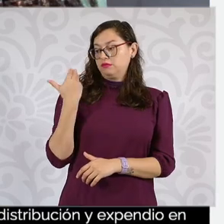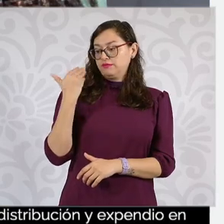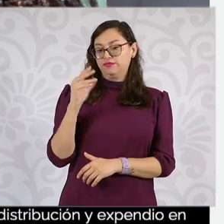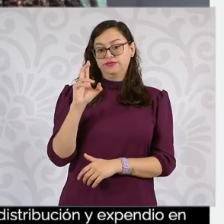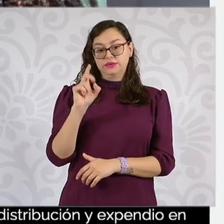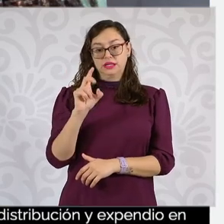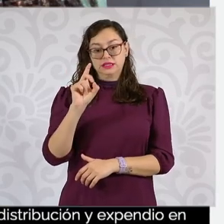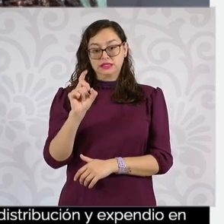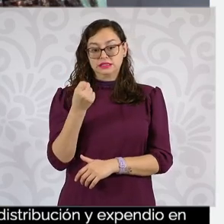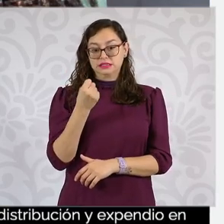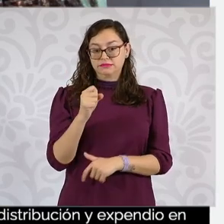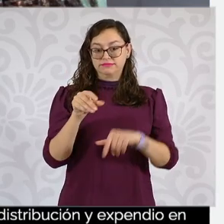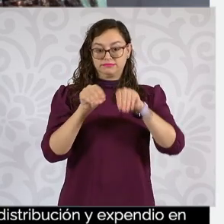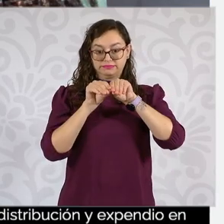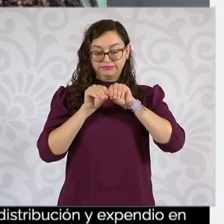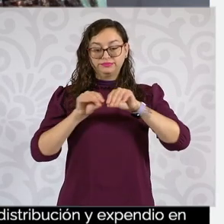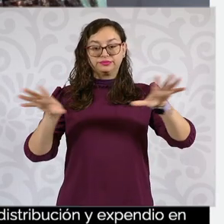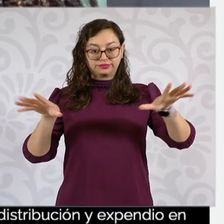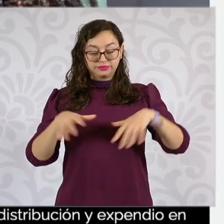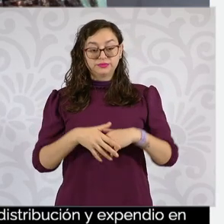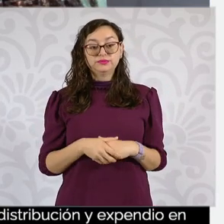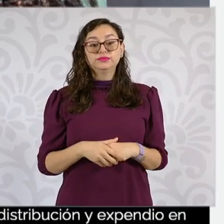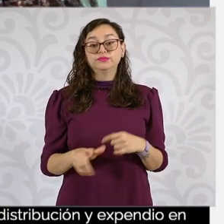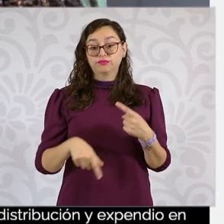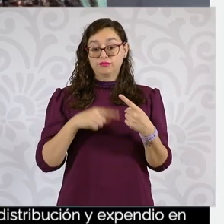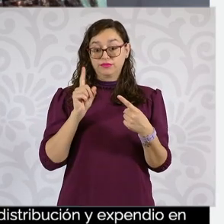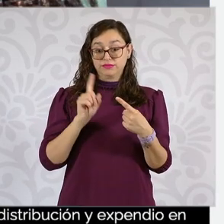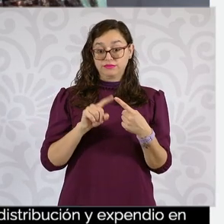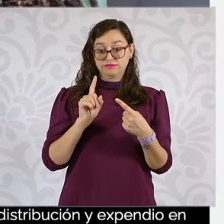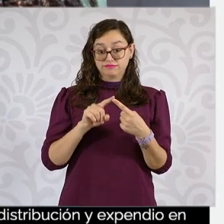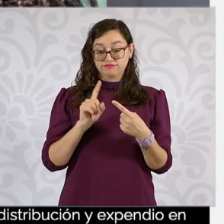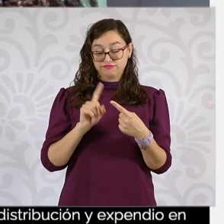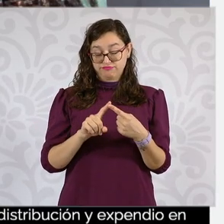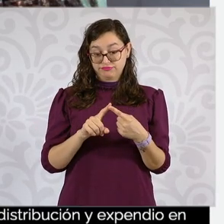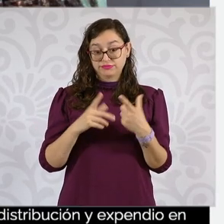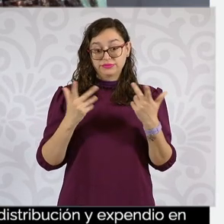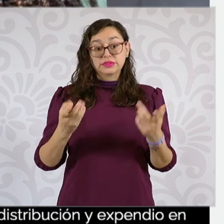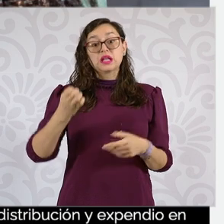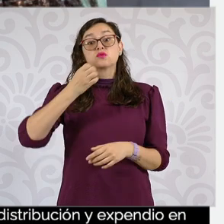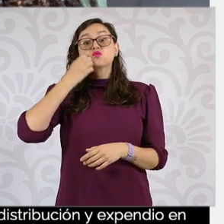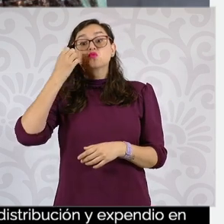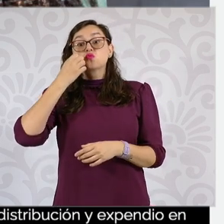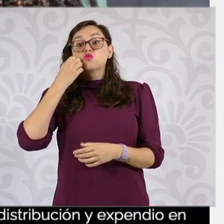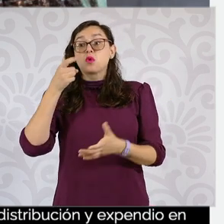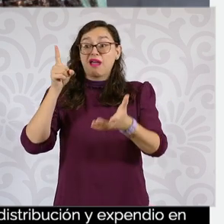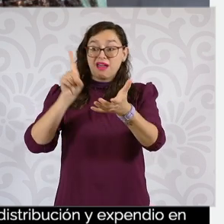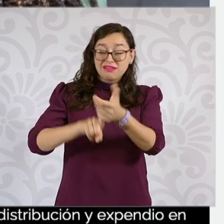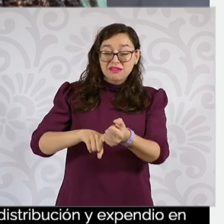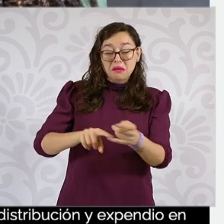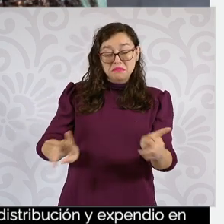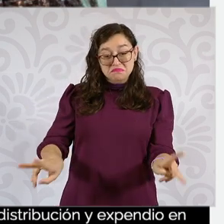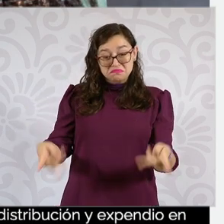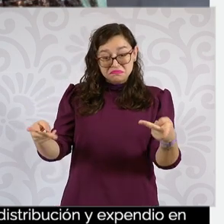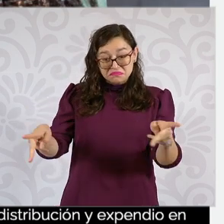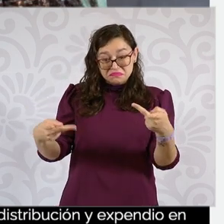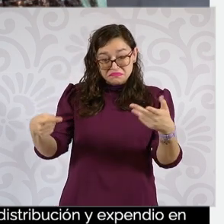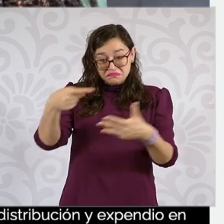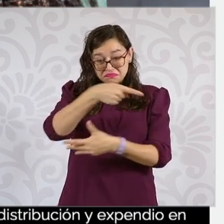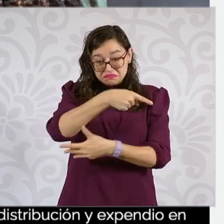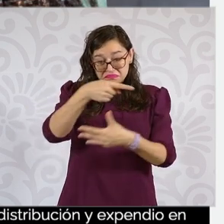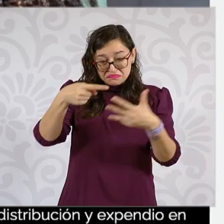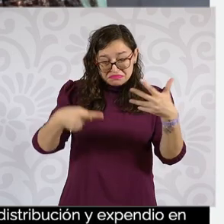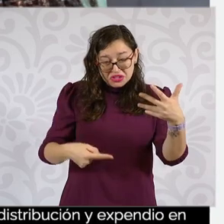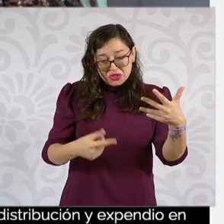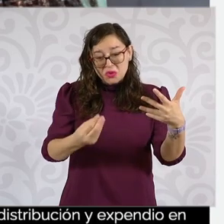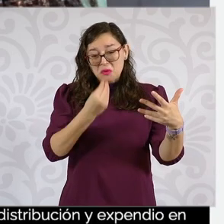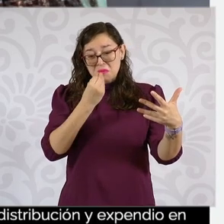de septiembre? Primero, detener o impedir la venta de alimentos ultraprocesados y con